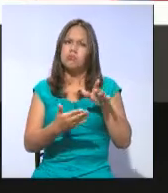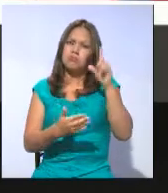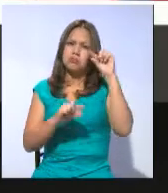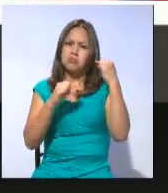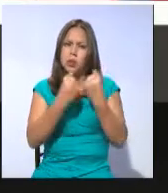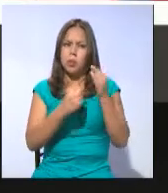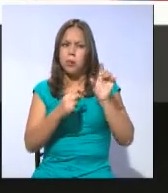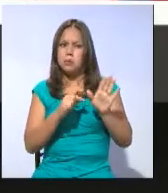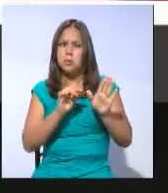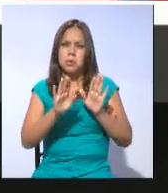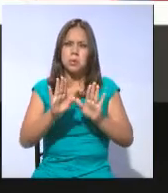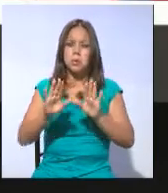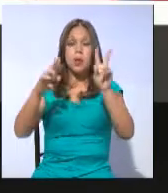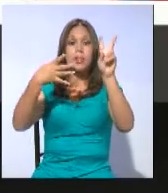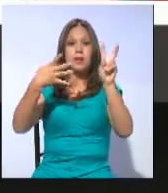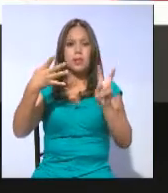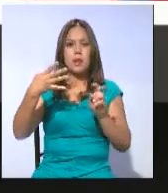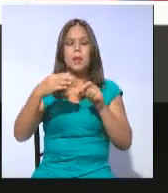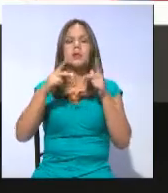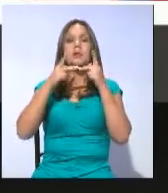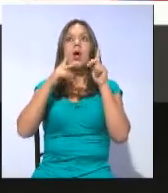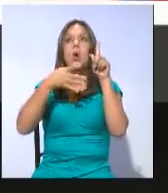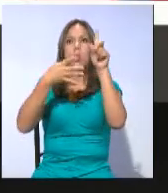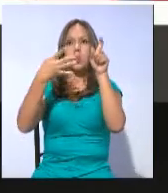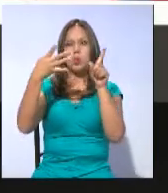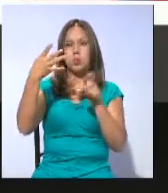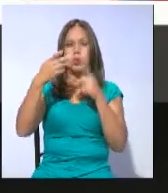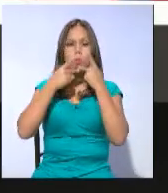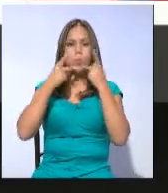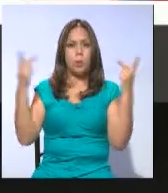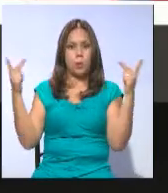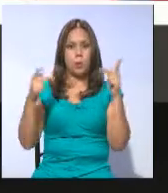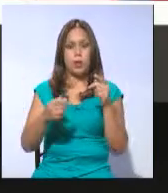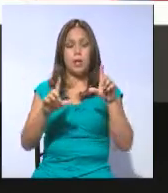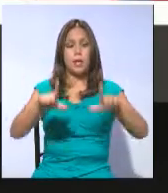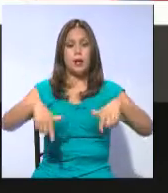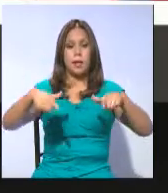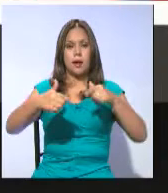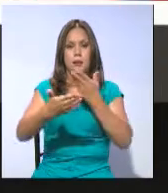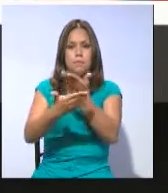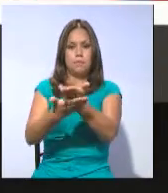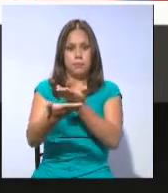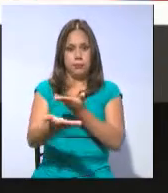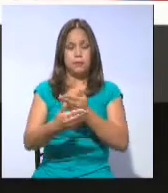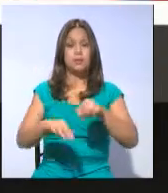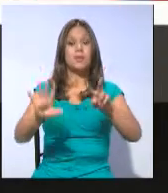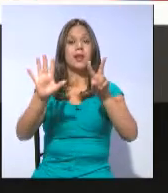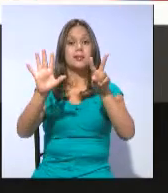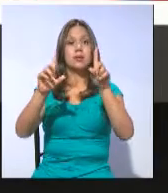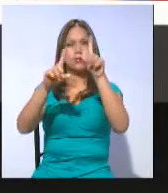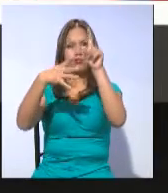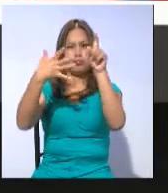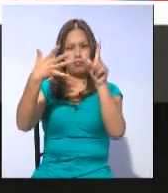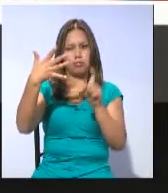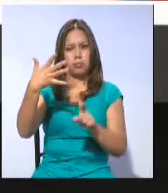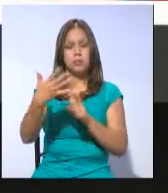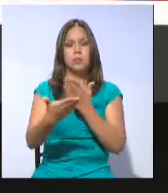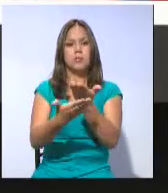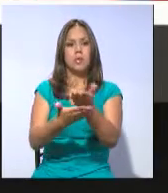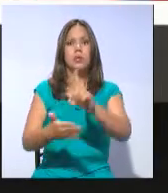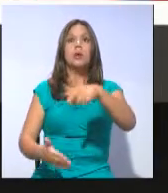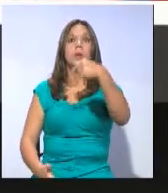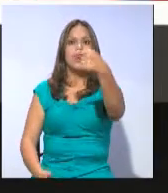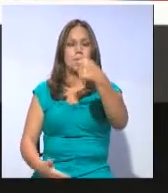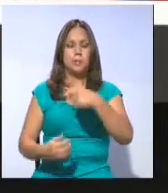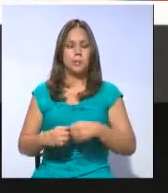por los temas de la consulta popular que impulsa el presidente Lenín Moreno. Cabe mencionar que siete son las preguntas propuestas para el próximo